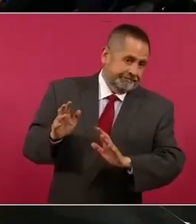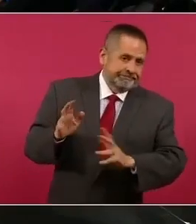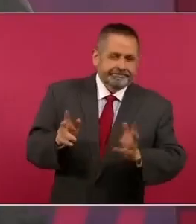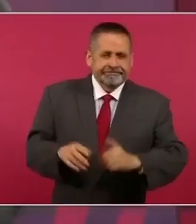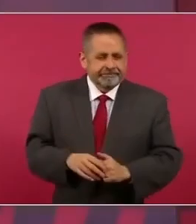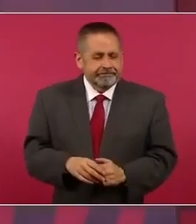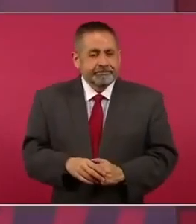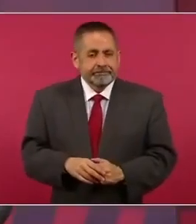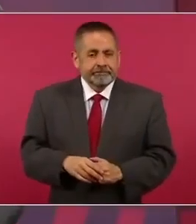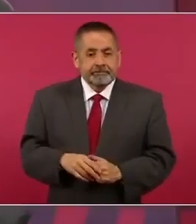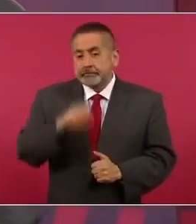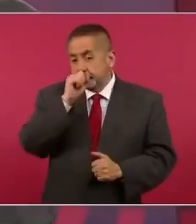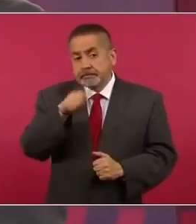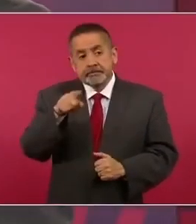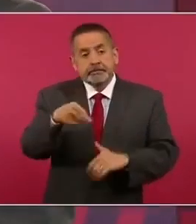y el metro